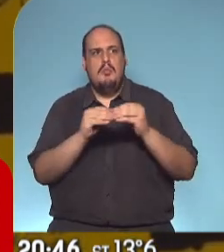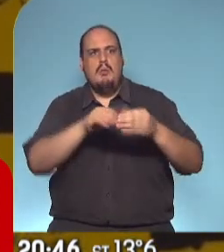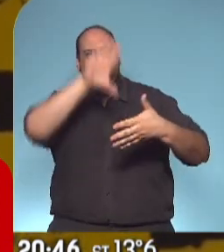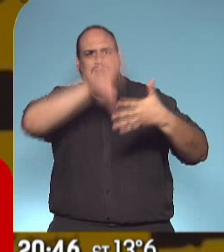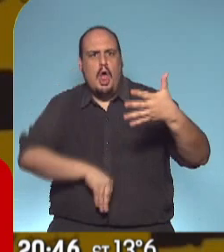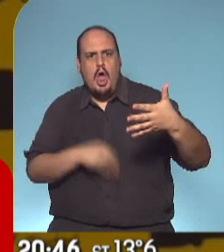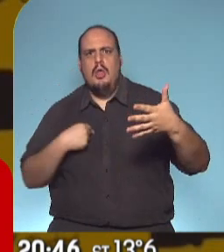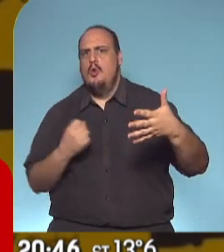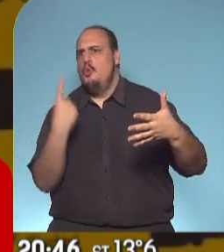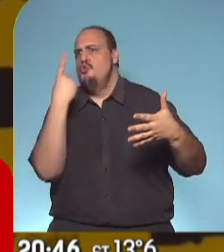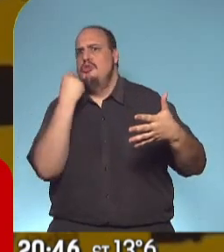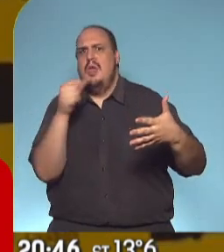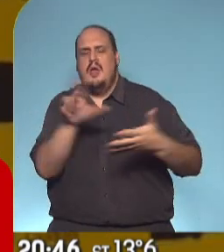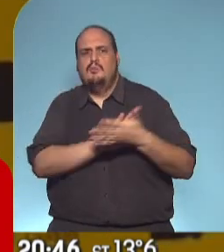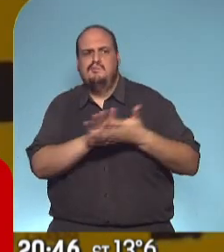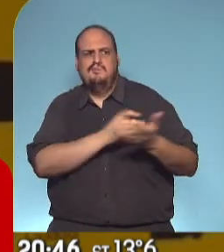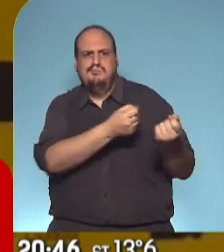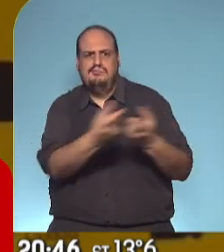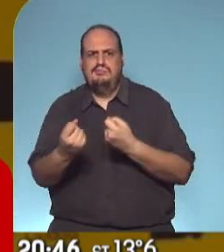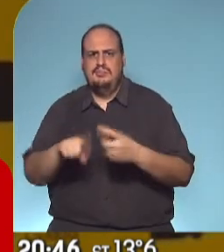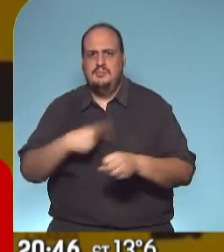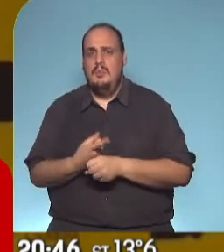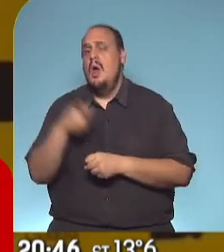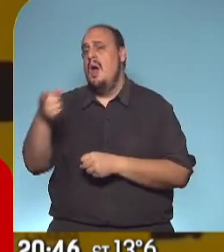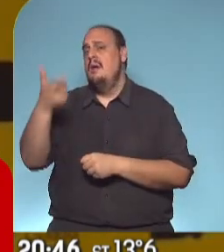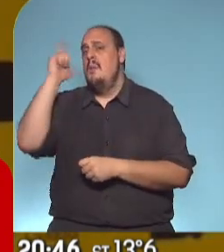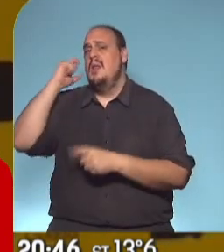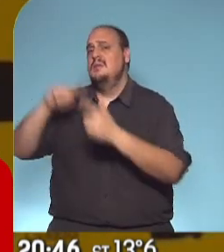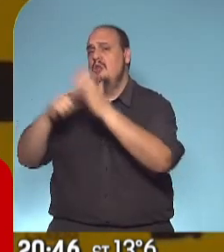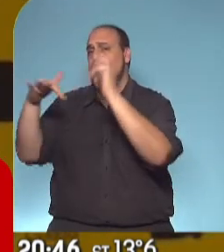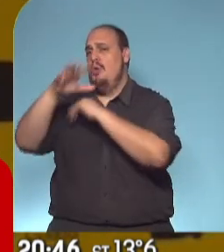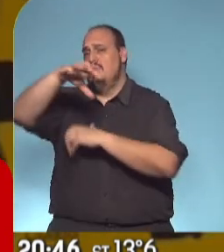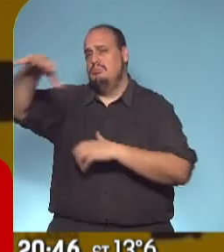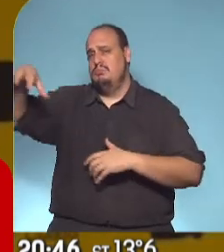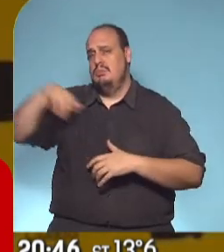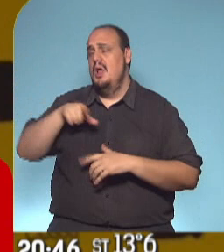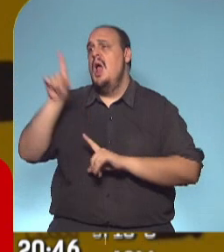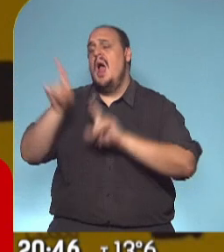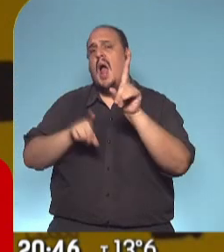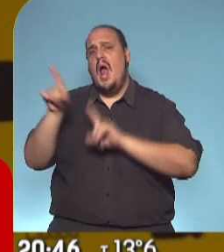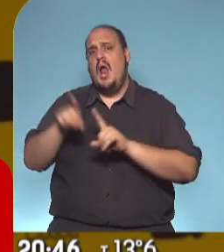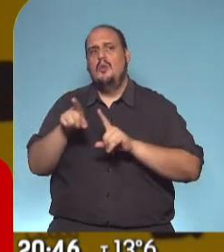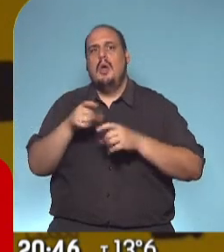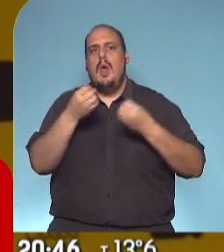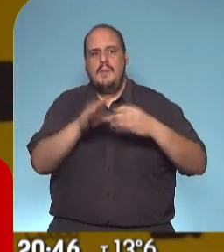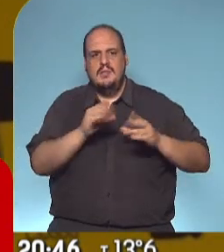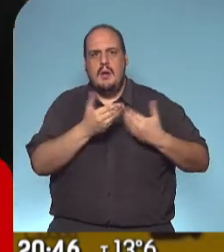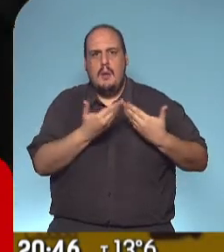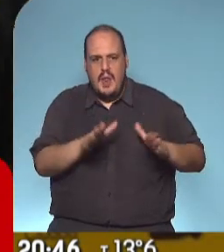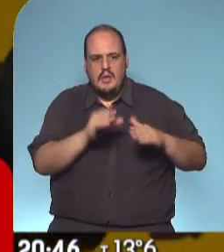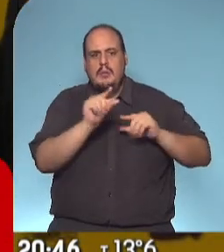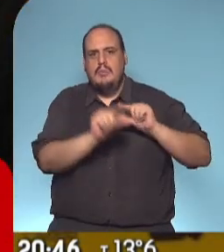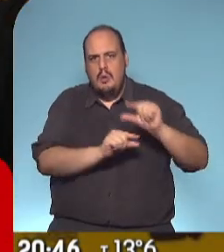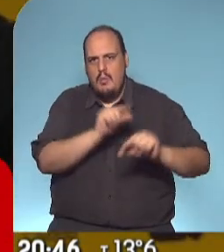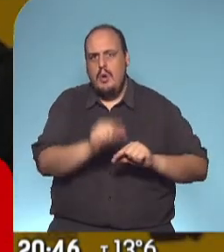el primer día, porque ahí tenemos que ver la experiencia de otras ciudades. Hay algunas que hicieron estos procesos de puesta en marcha de manera cuidada,